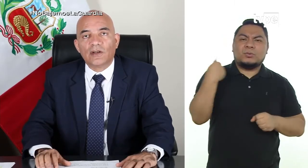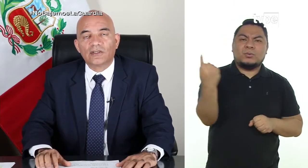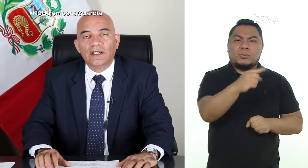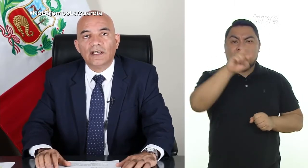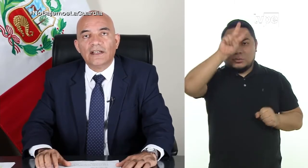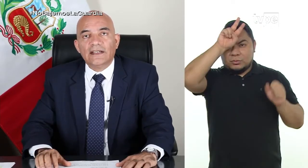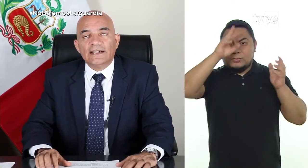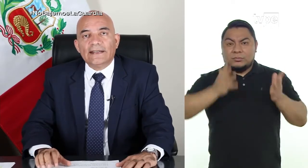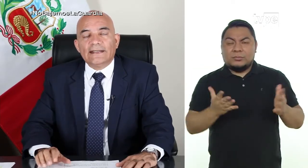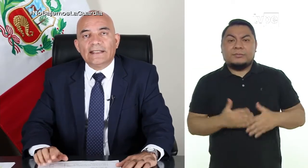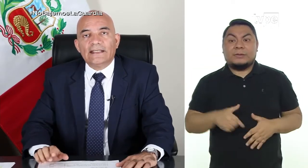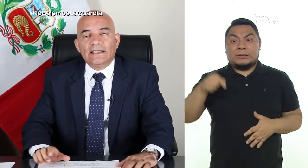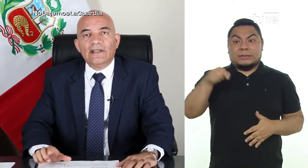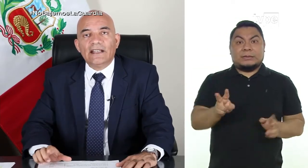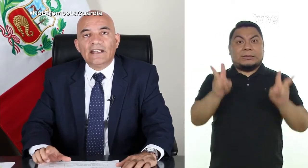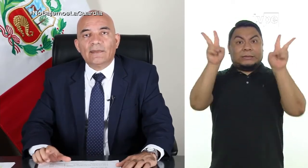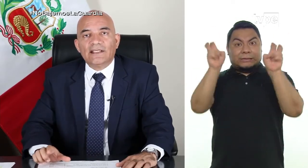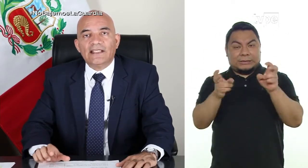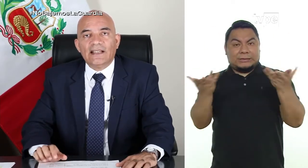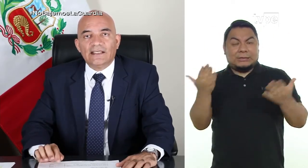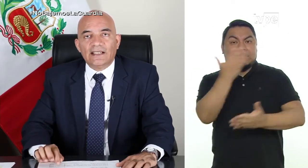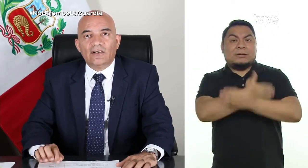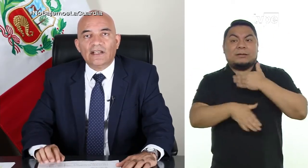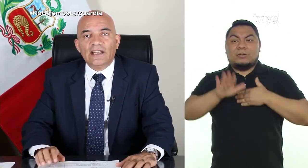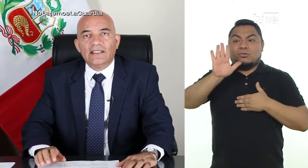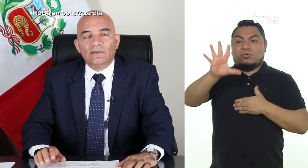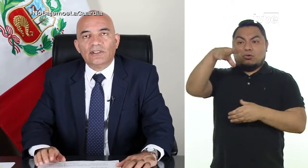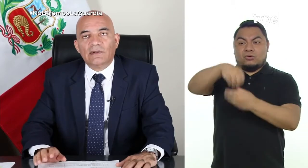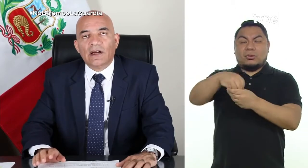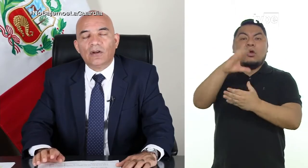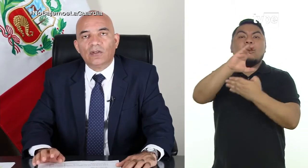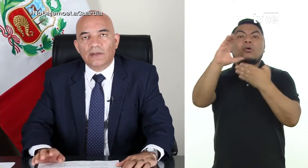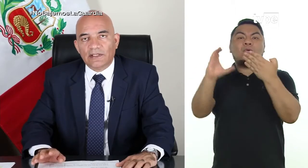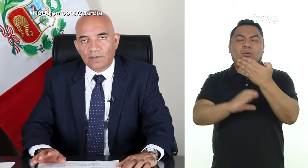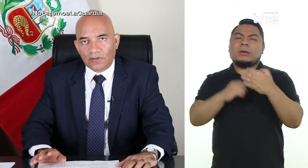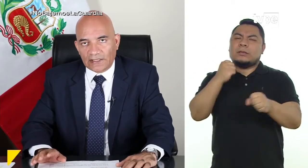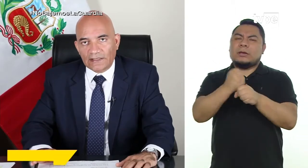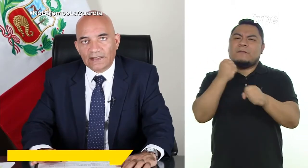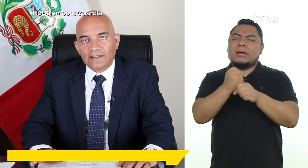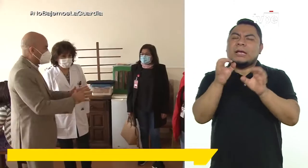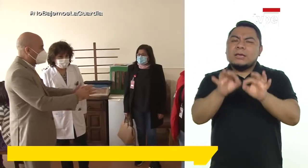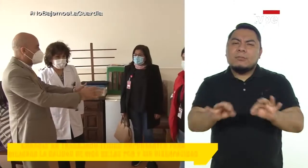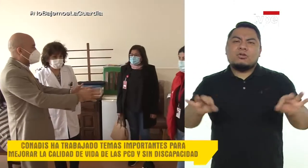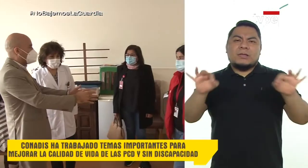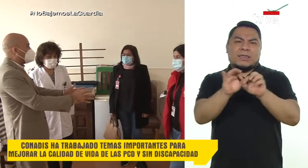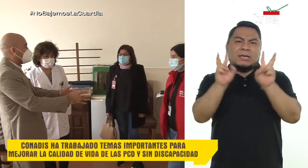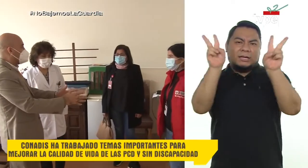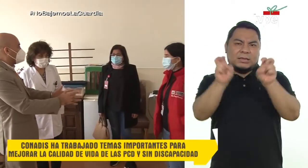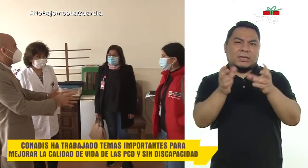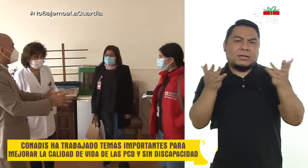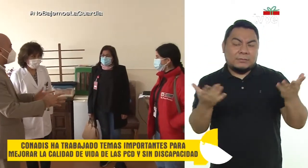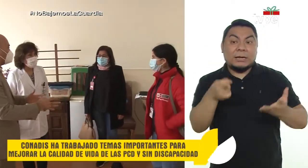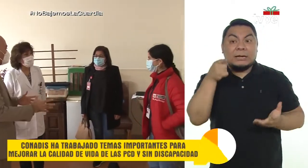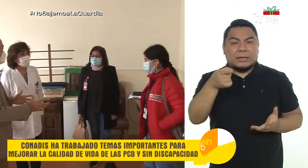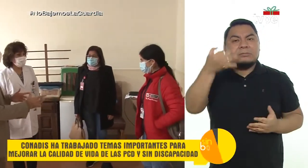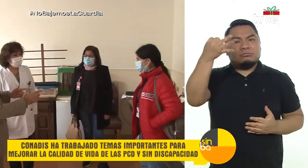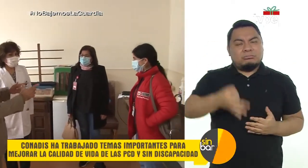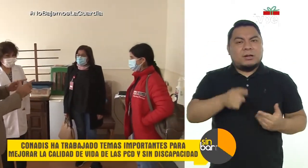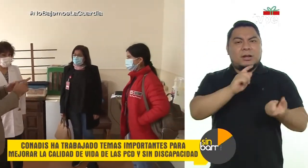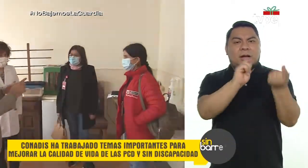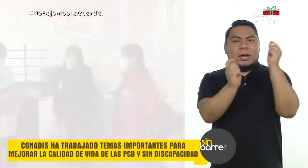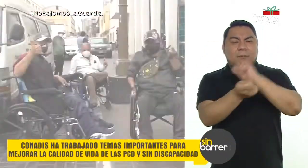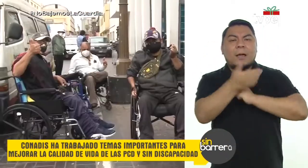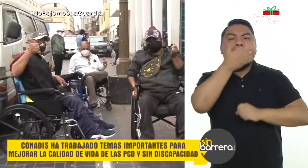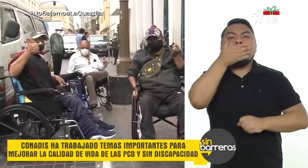todos los peruanos. Desde el tema de la discapacidad en Conadis hemos trabajado temas importantes que definitivamente van a cambiar